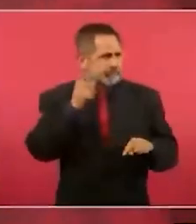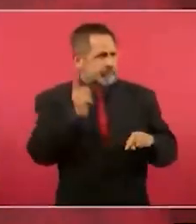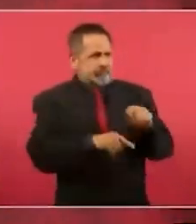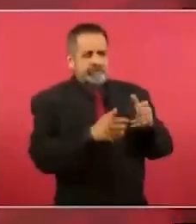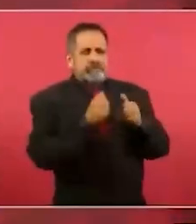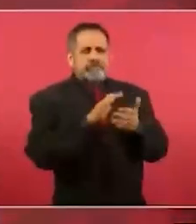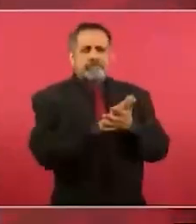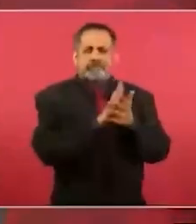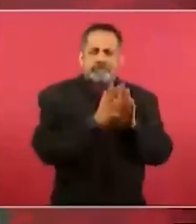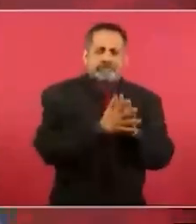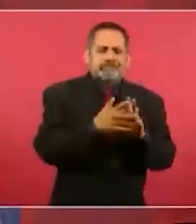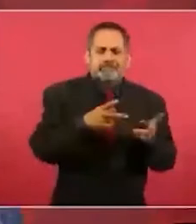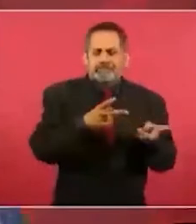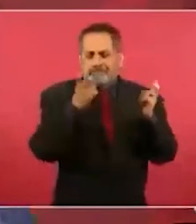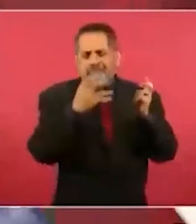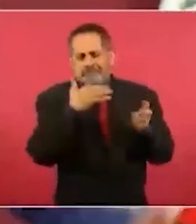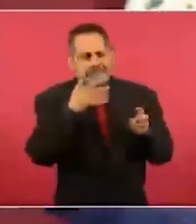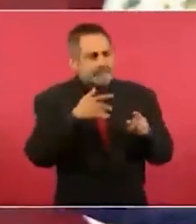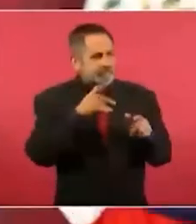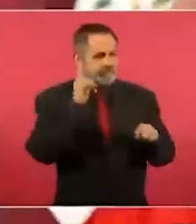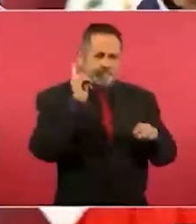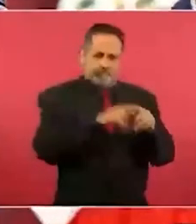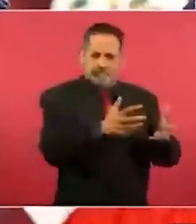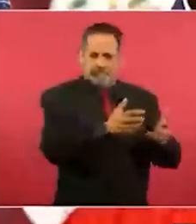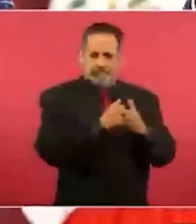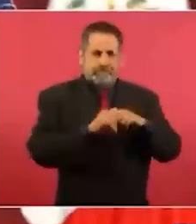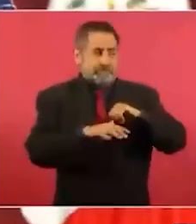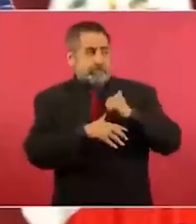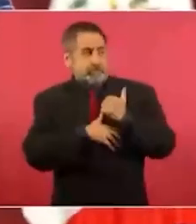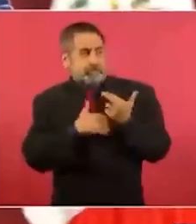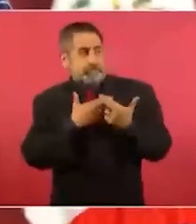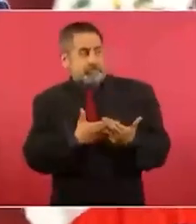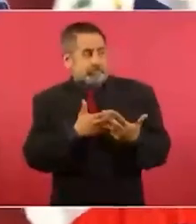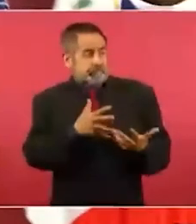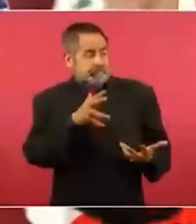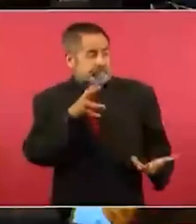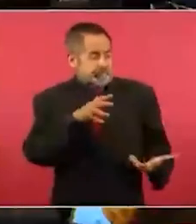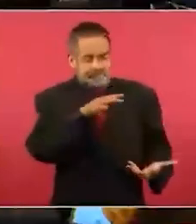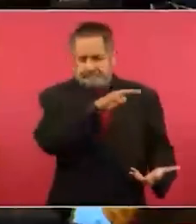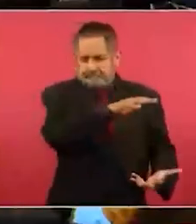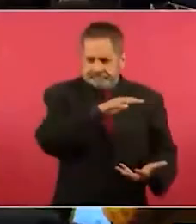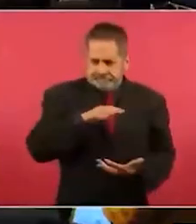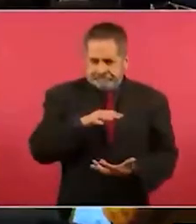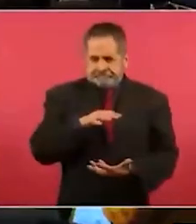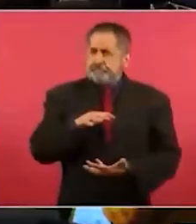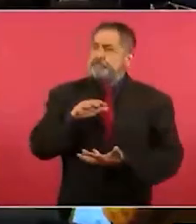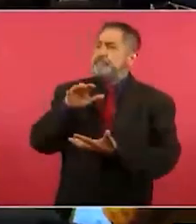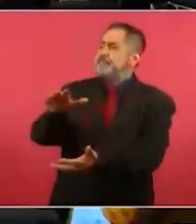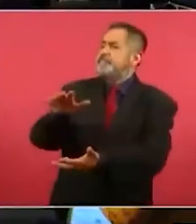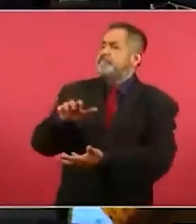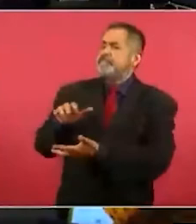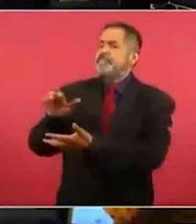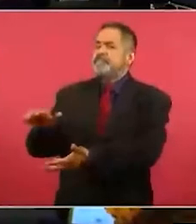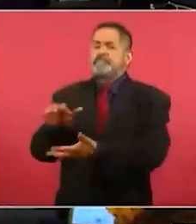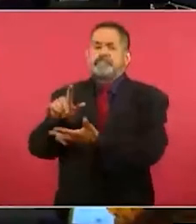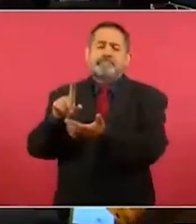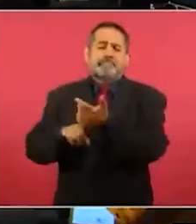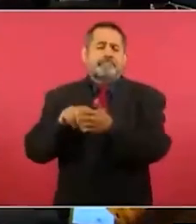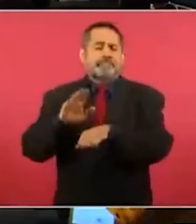contrabando Estaba aquí En bodegas Se está entregando A las comunidades Más pobres